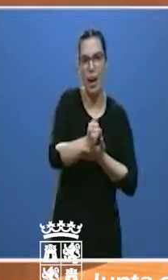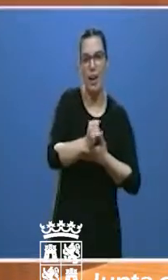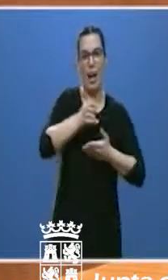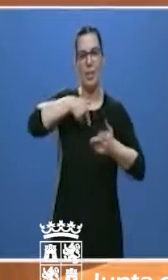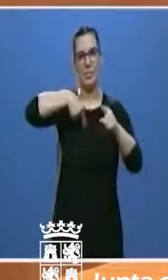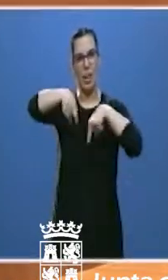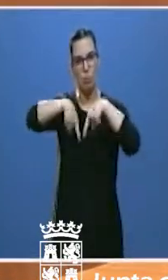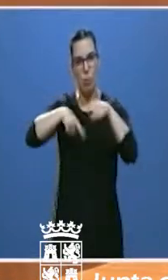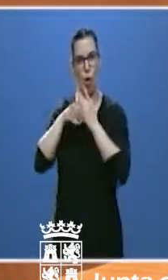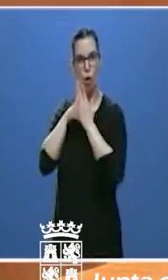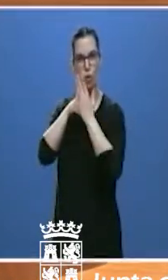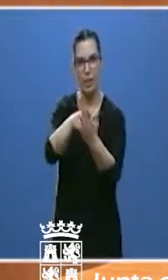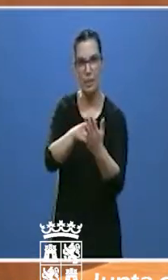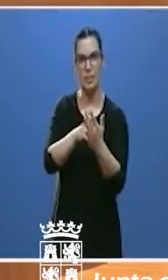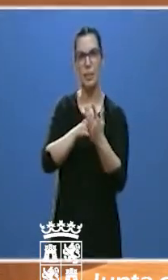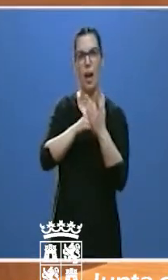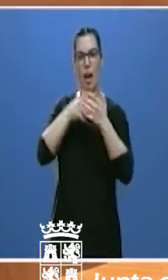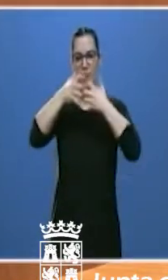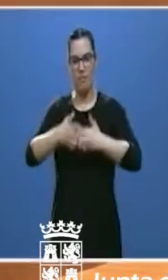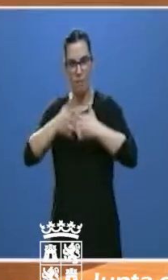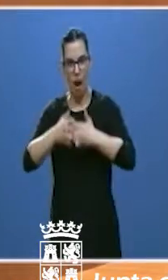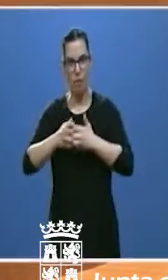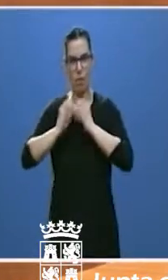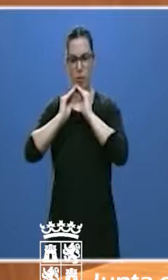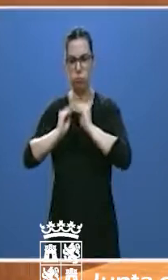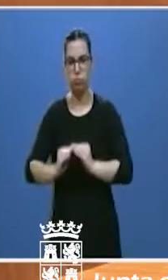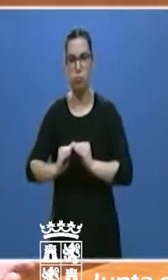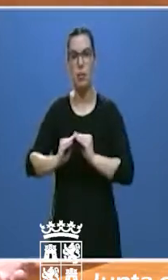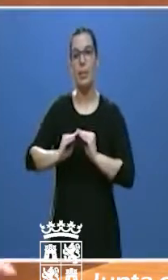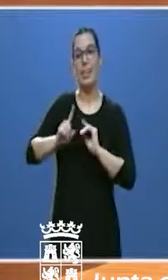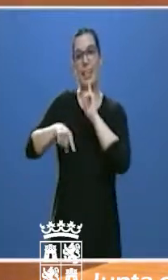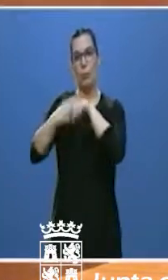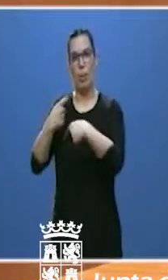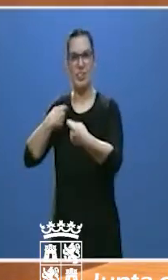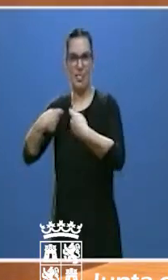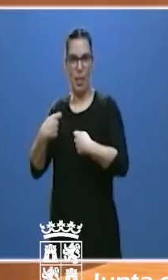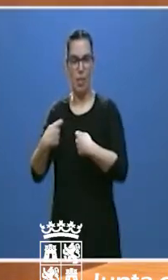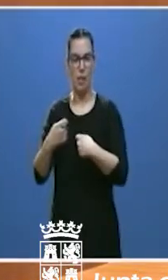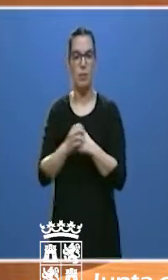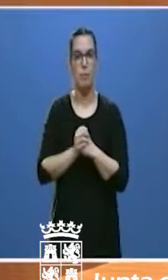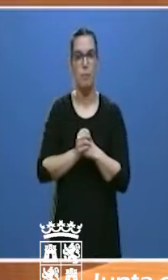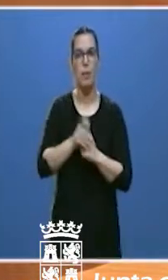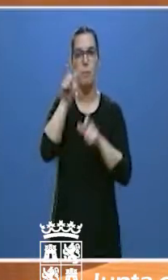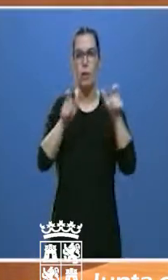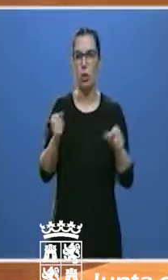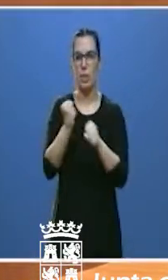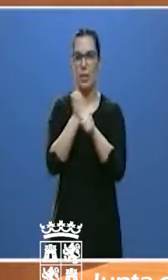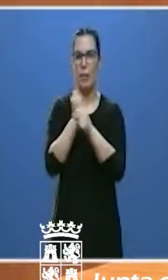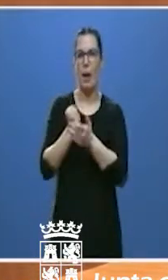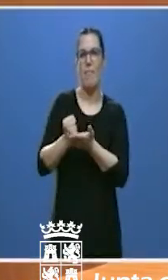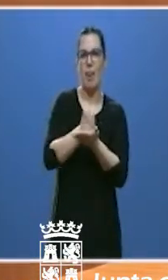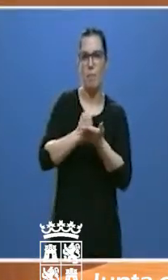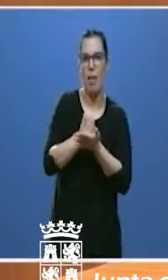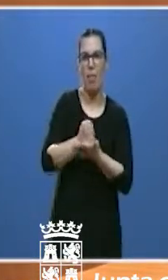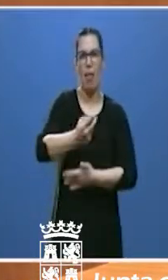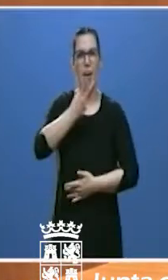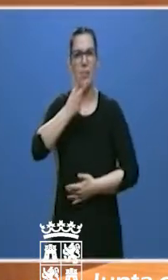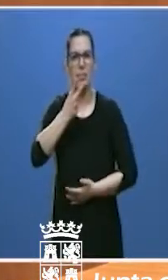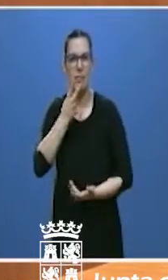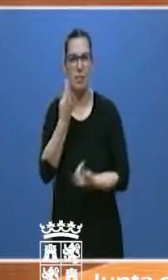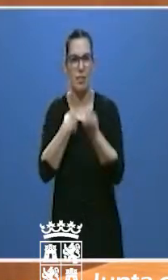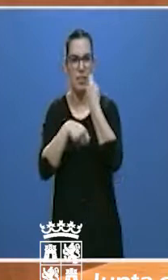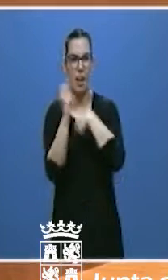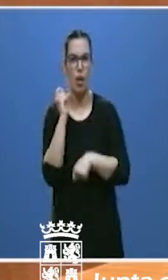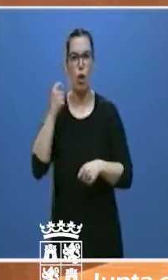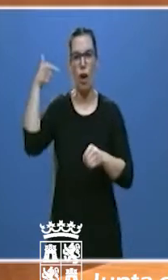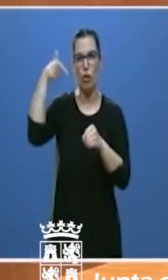transformación y distribución hasta las tiendas y supermercados. El personal de farmacias. De estancos. De gasolineras. De